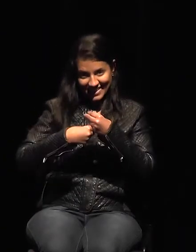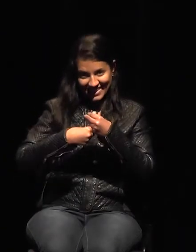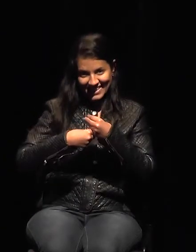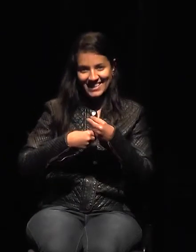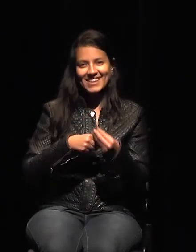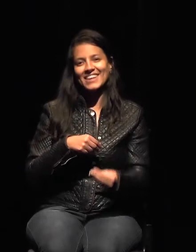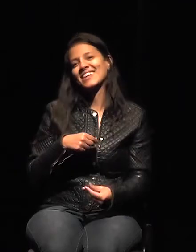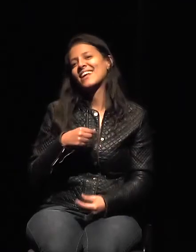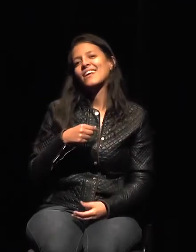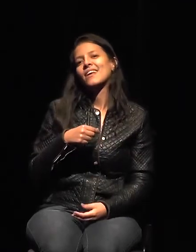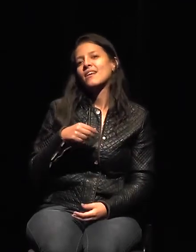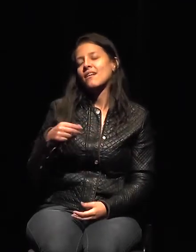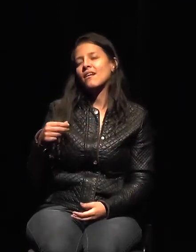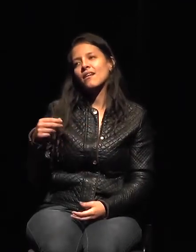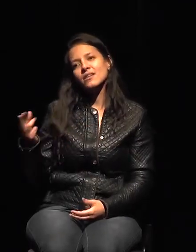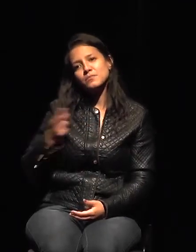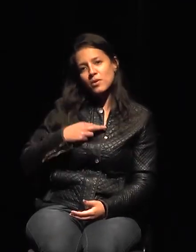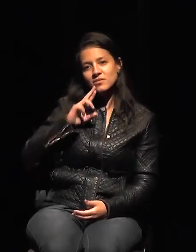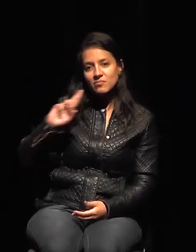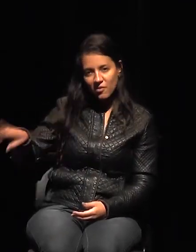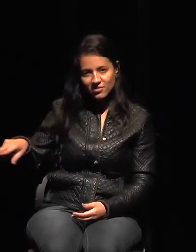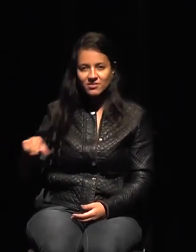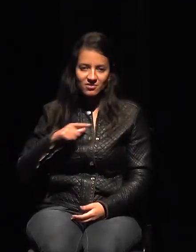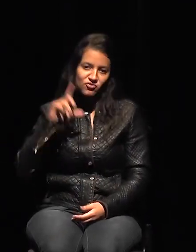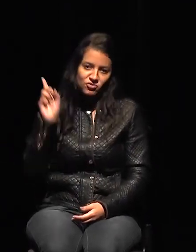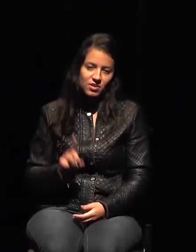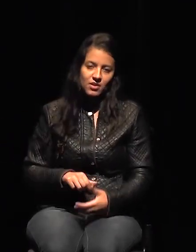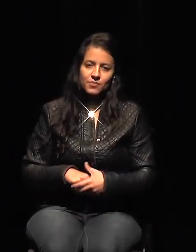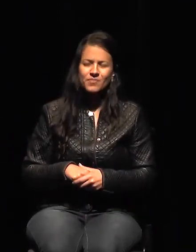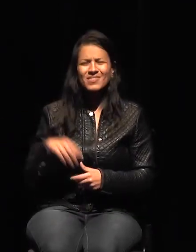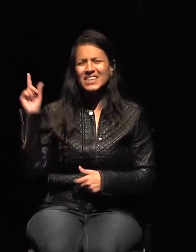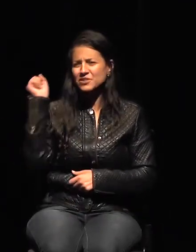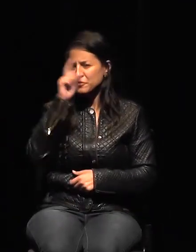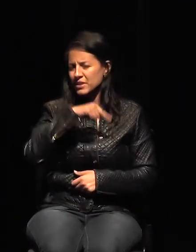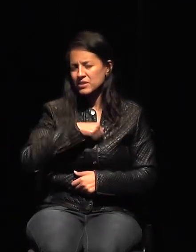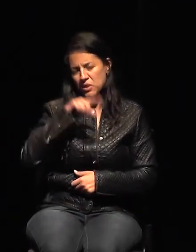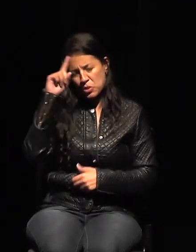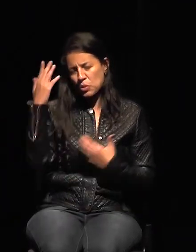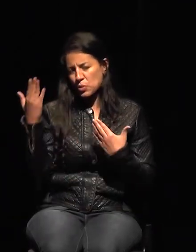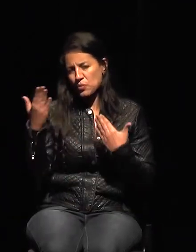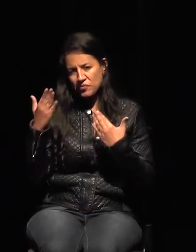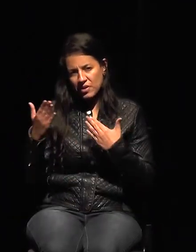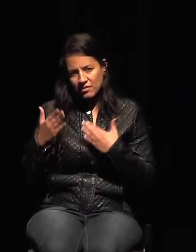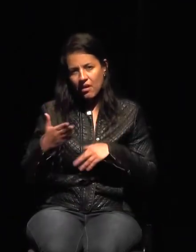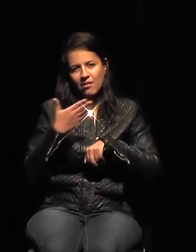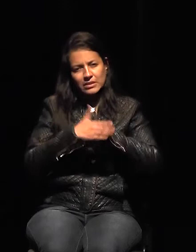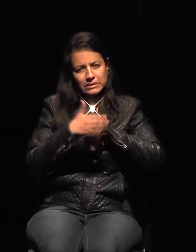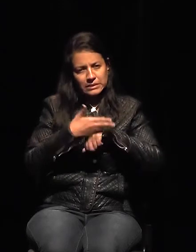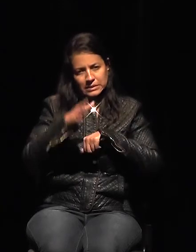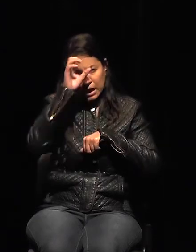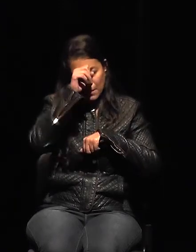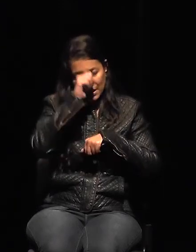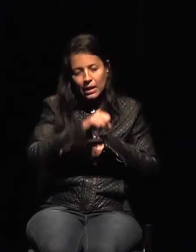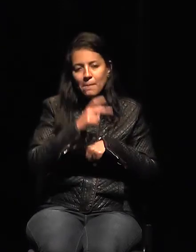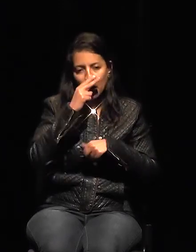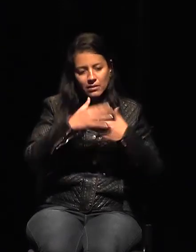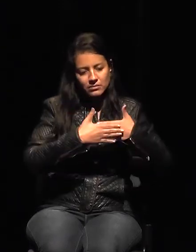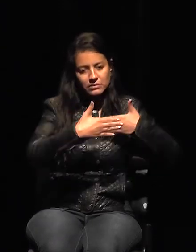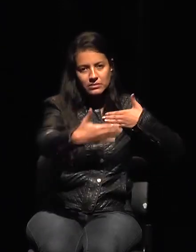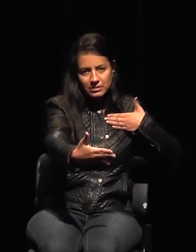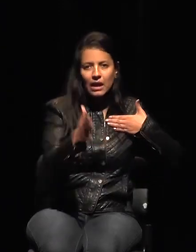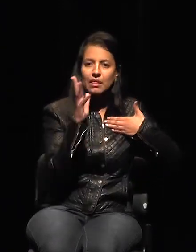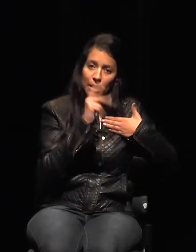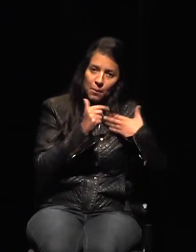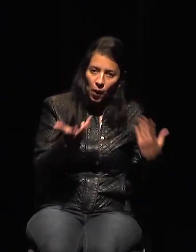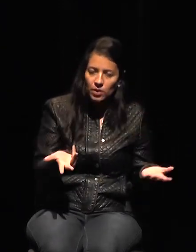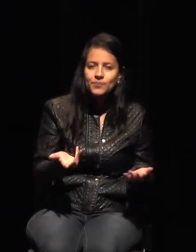Es muy difícil. No queda duda de que la capacitación es algo que se hace en el largo plazo, pero instituciones, empresas